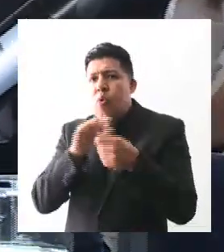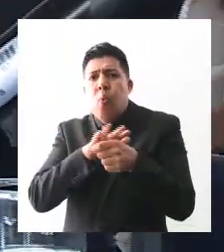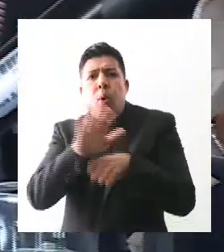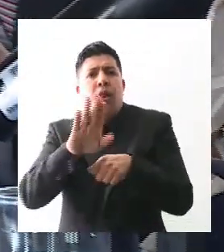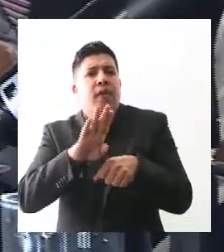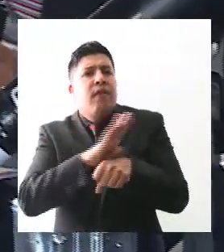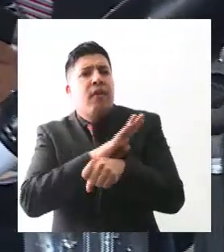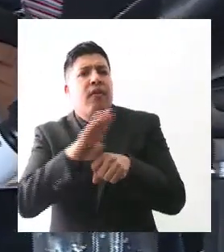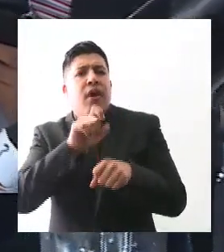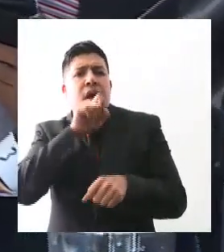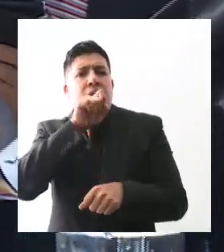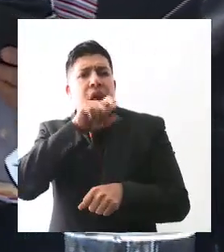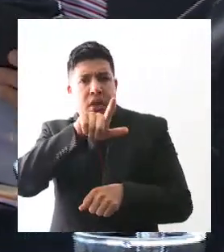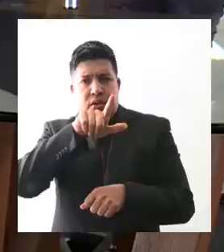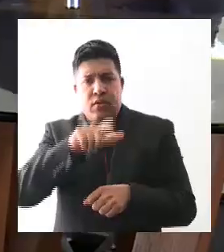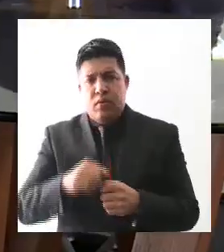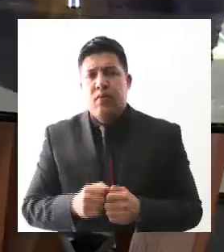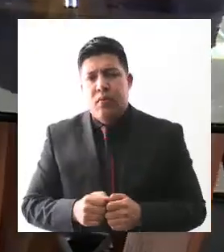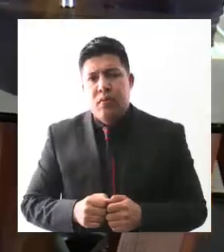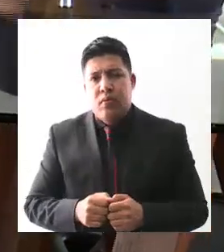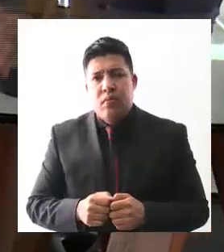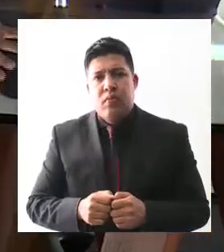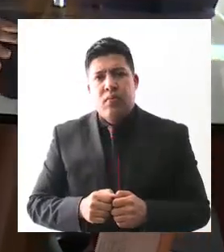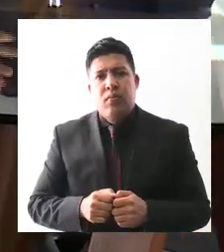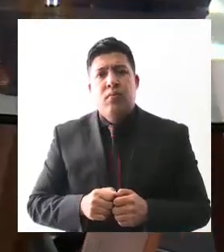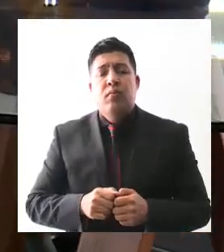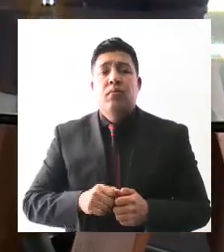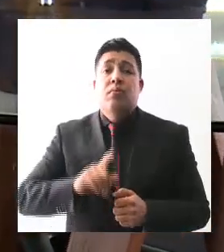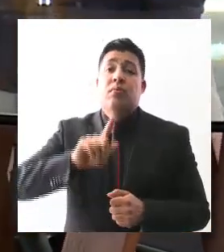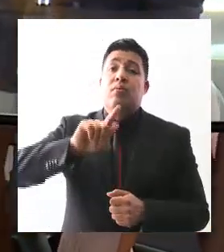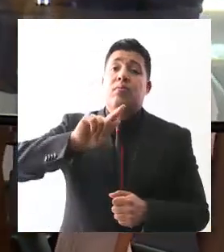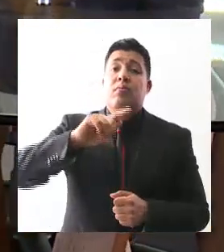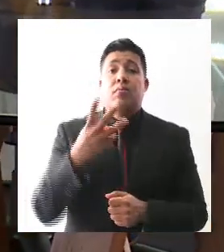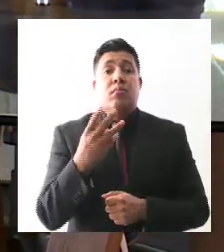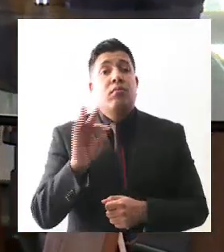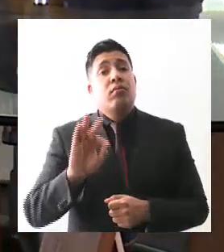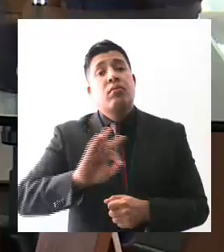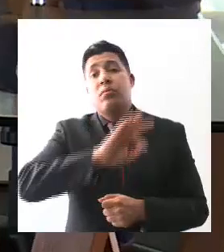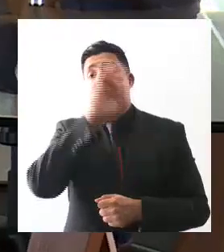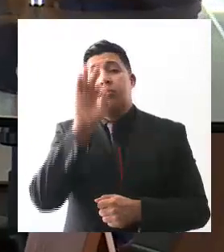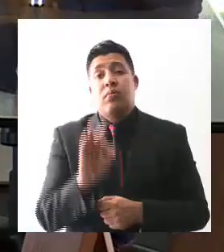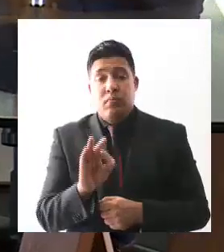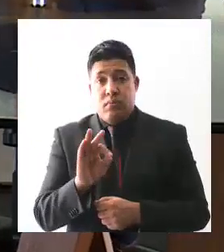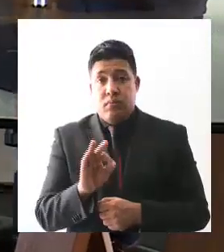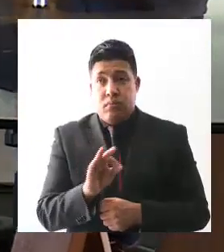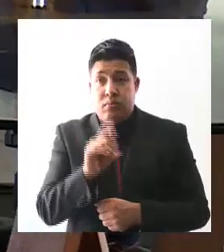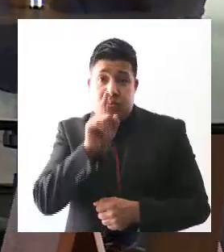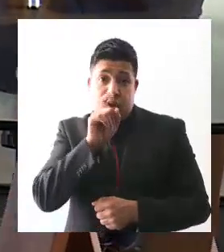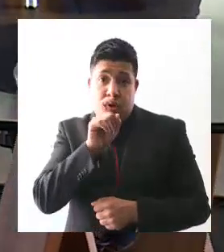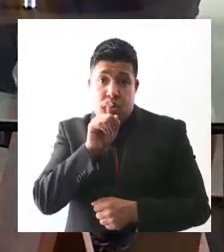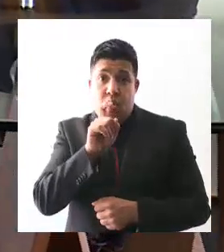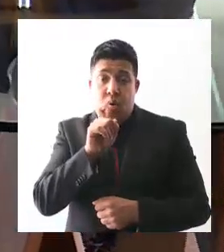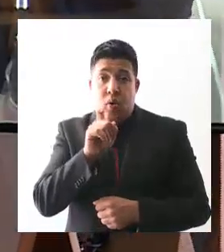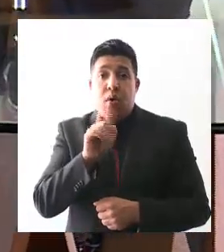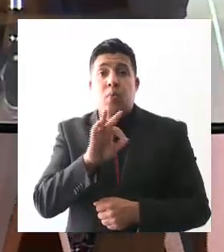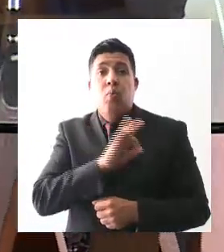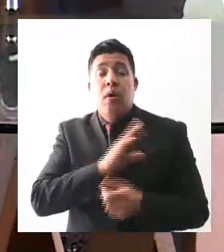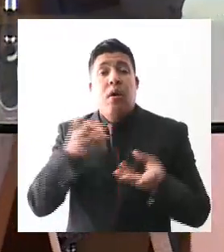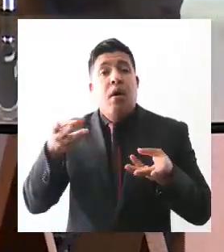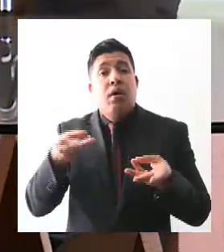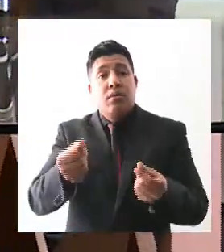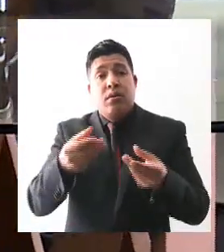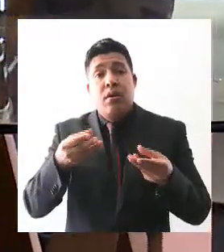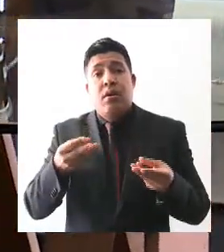Jalisco, no sólo el 73% del consumo fijo, yo quiero que se defina